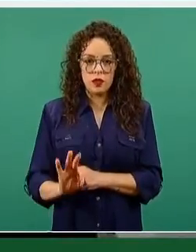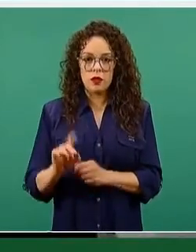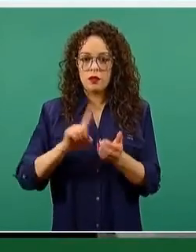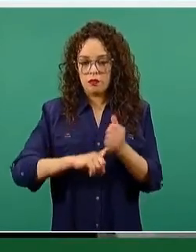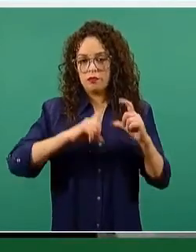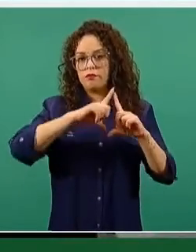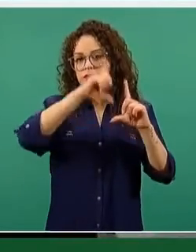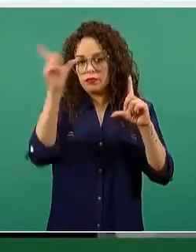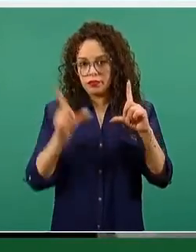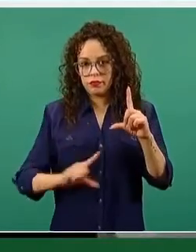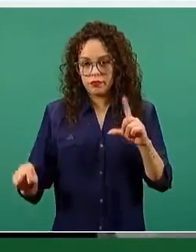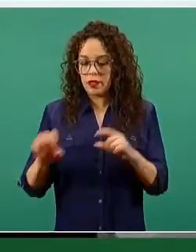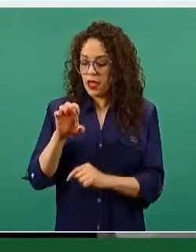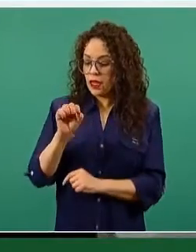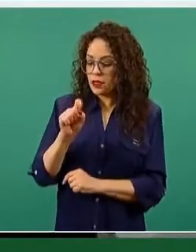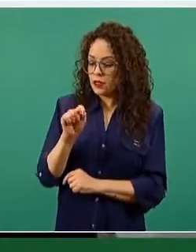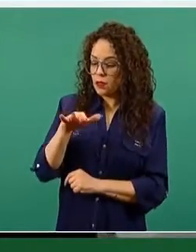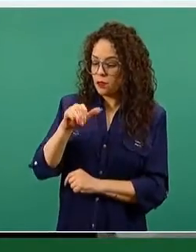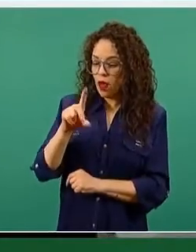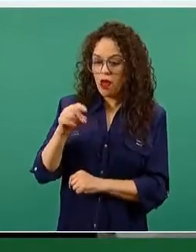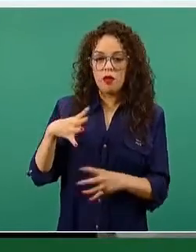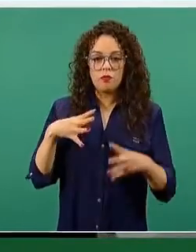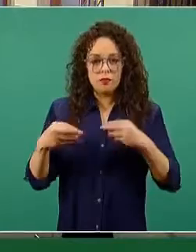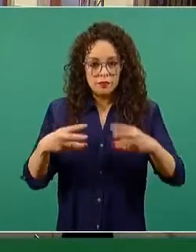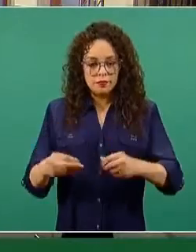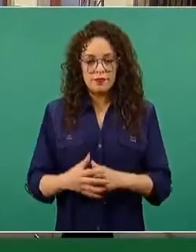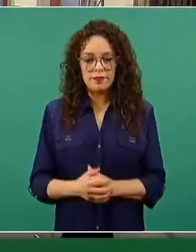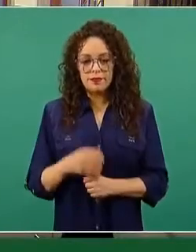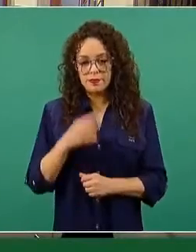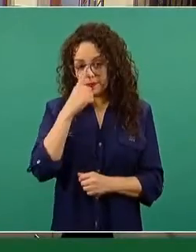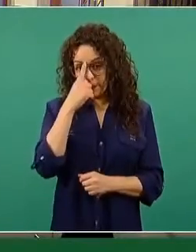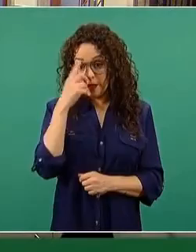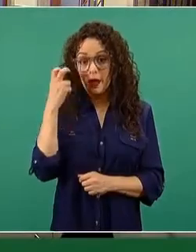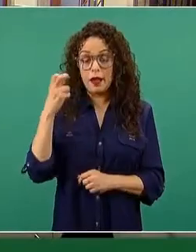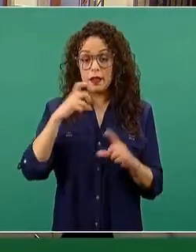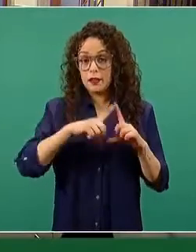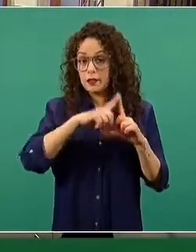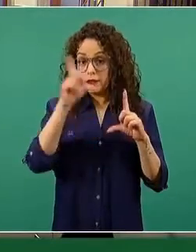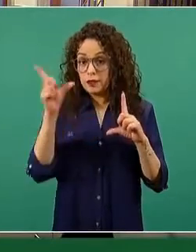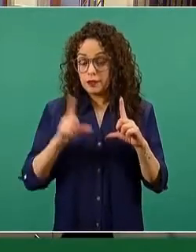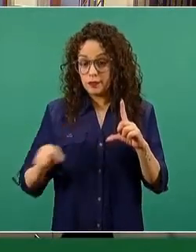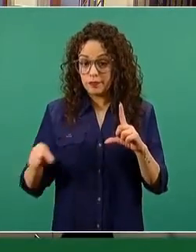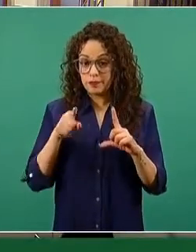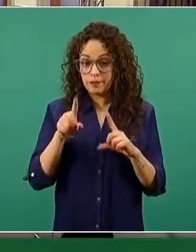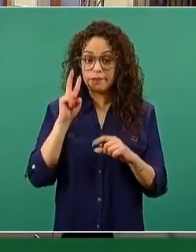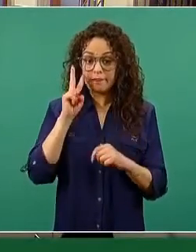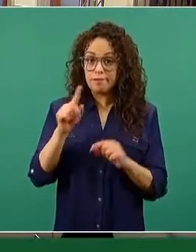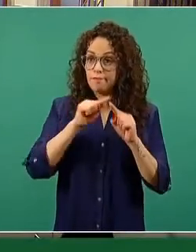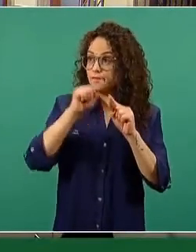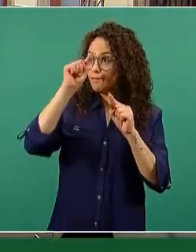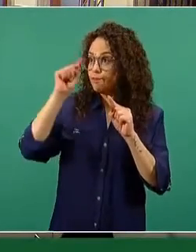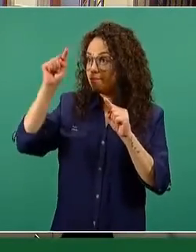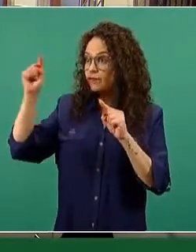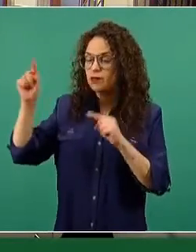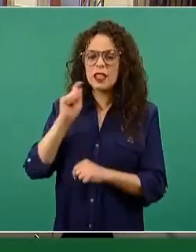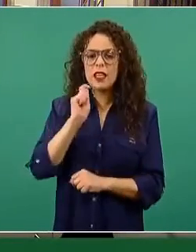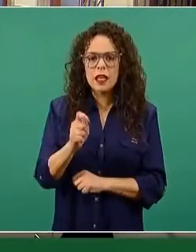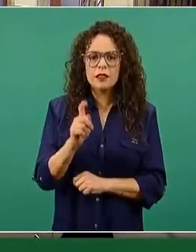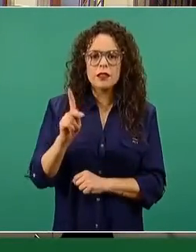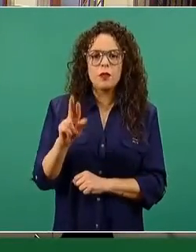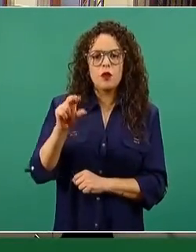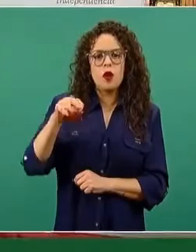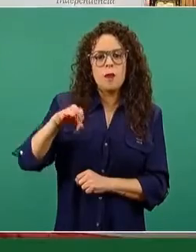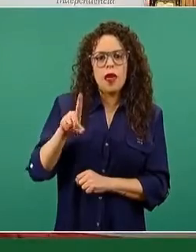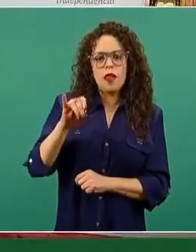nacional. También lo hemos dicho, esta es una curva que representa el promedio de todas las